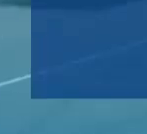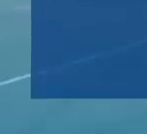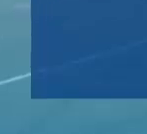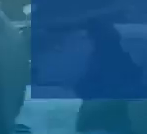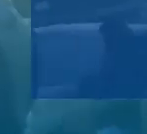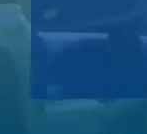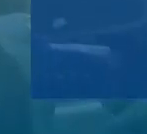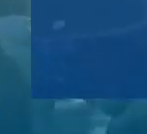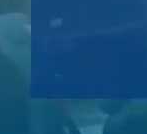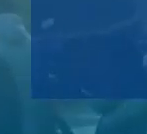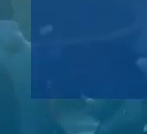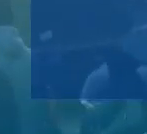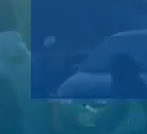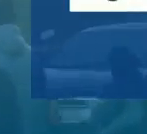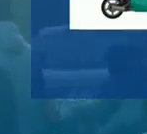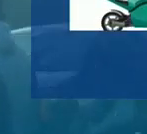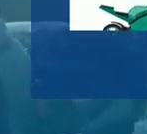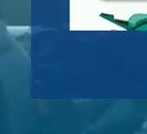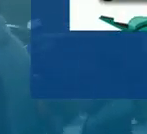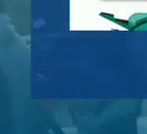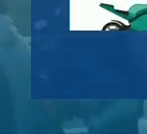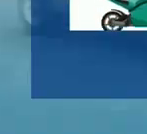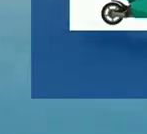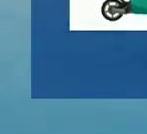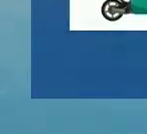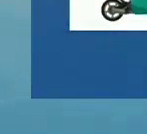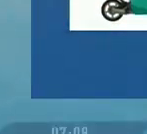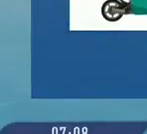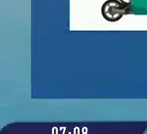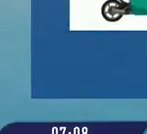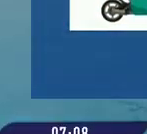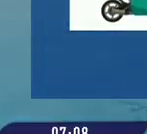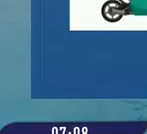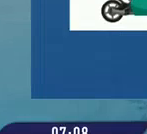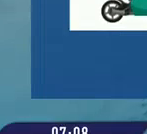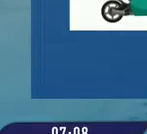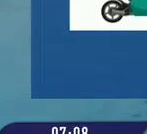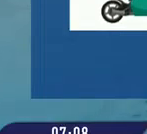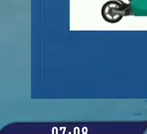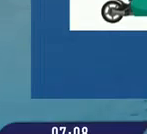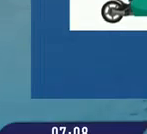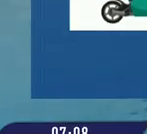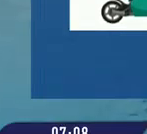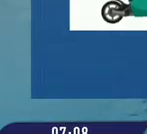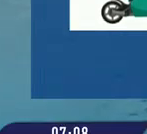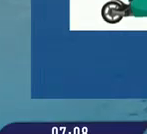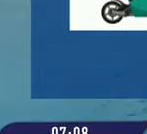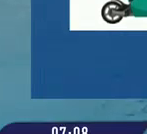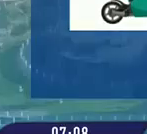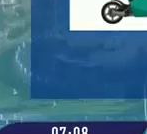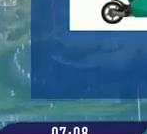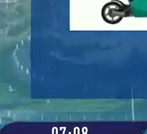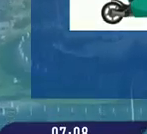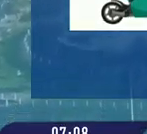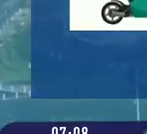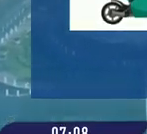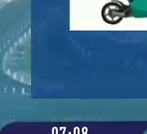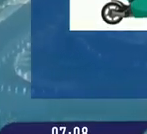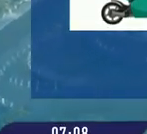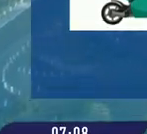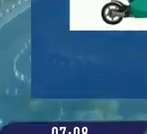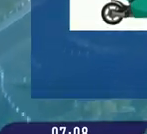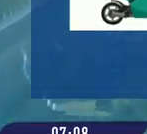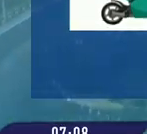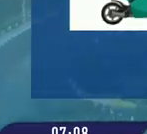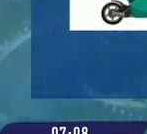Les recordamos amigos televidentes que hoy rige la medida pico y placa para los vehículos y motos, cuyas placas terminan en